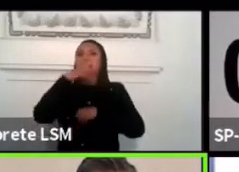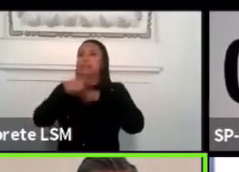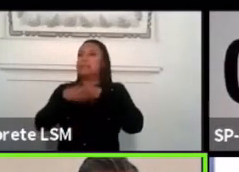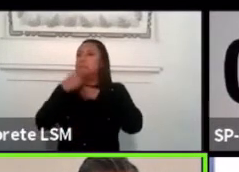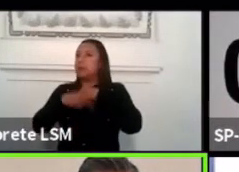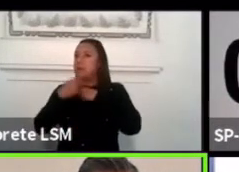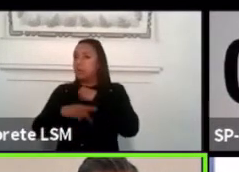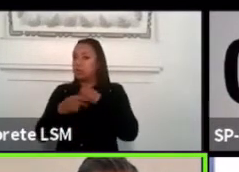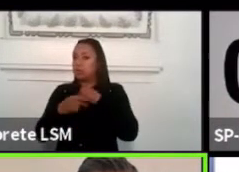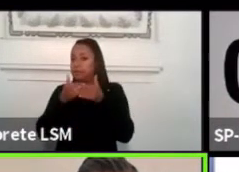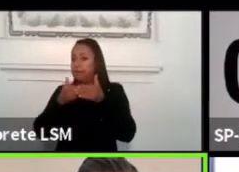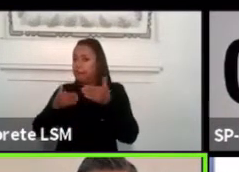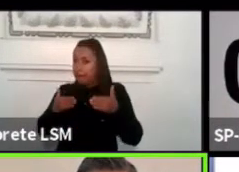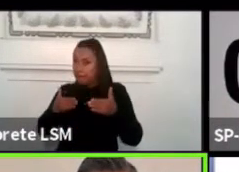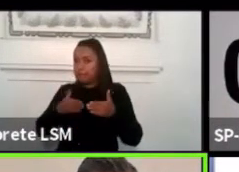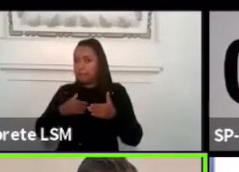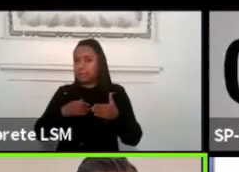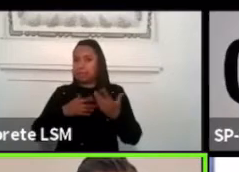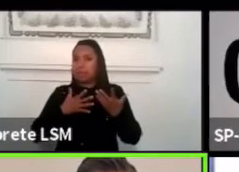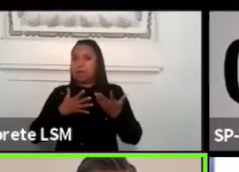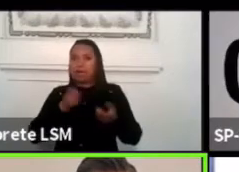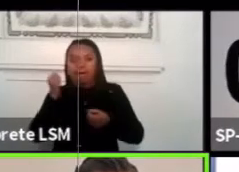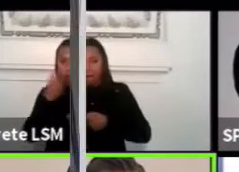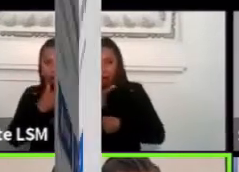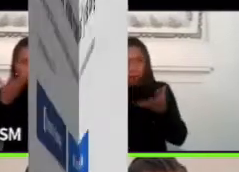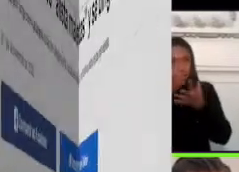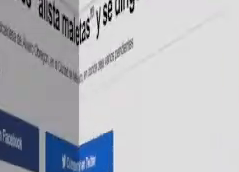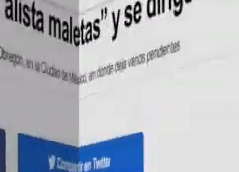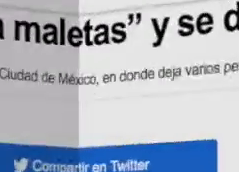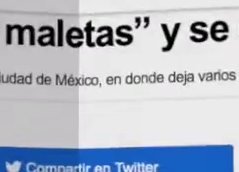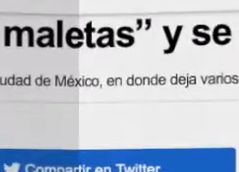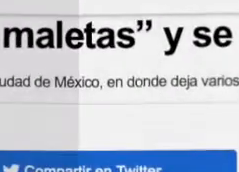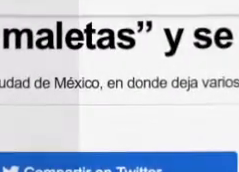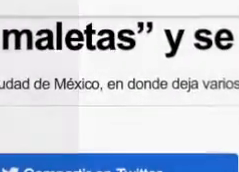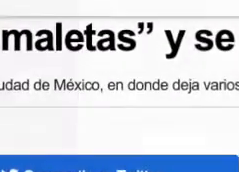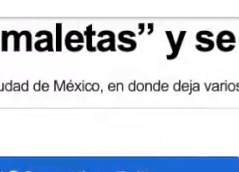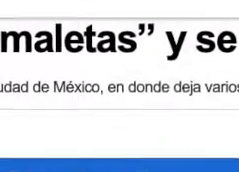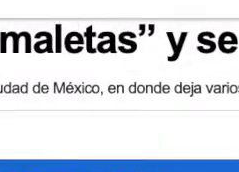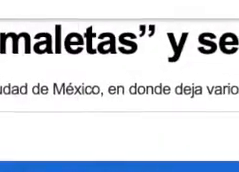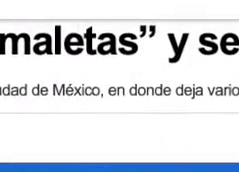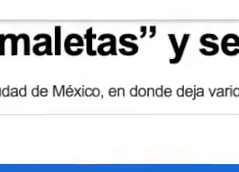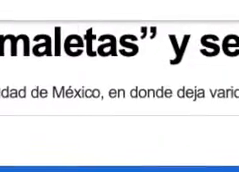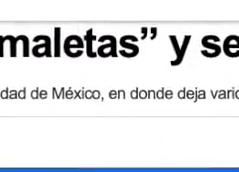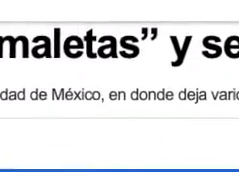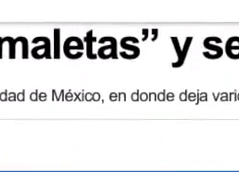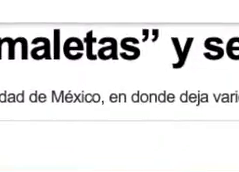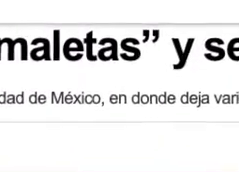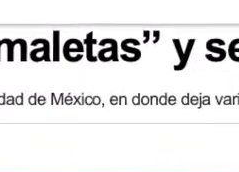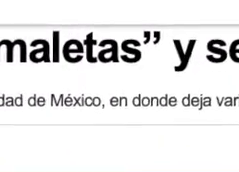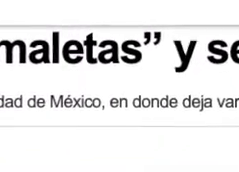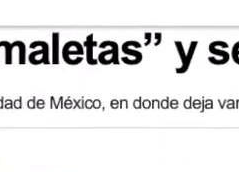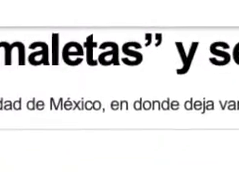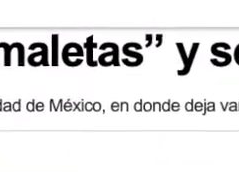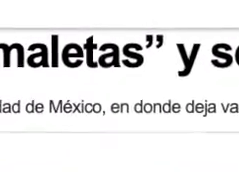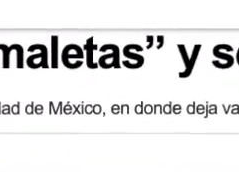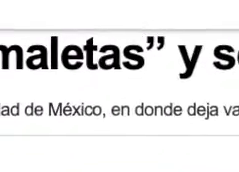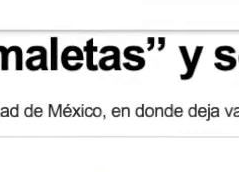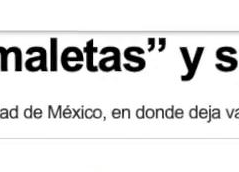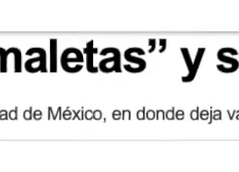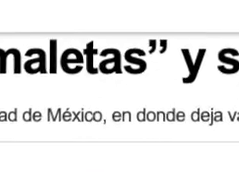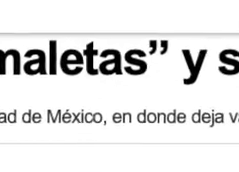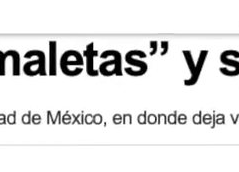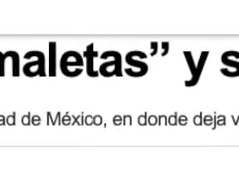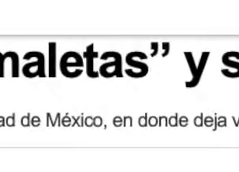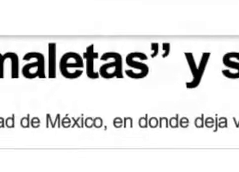precautoras necesarias. Lo primordial en este momento es que la alcaldesa de la demarcación Álvaro Obregón solicite la